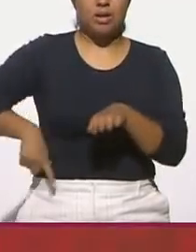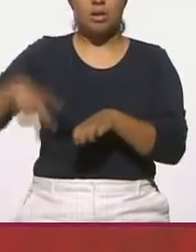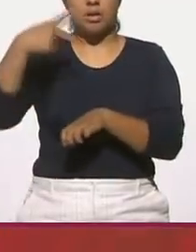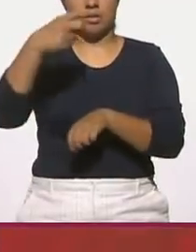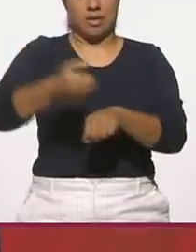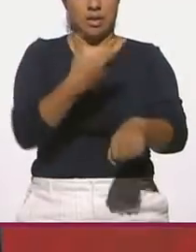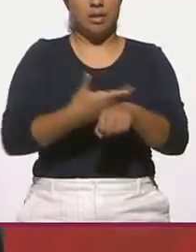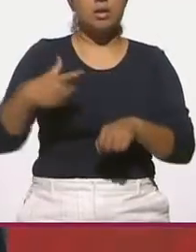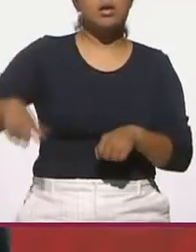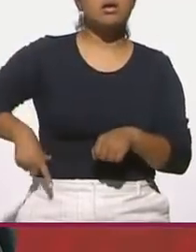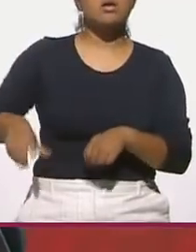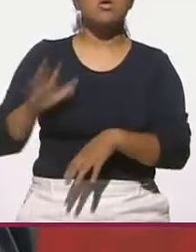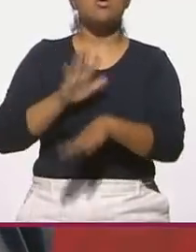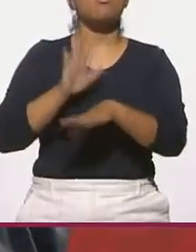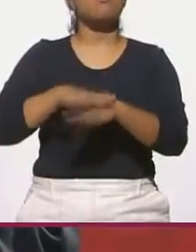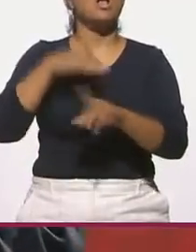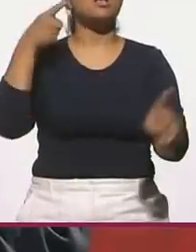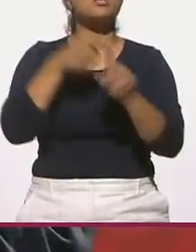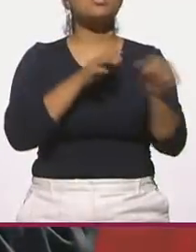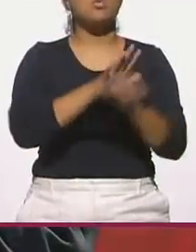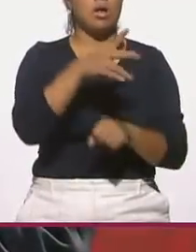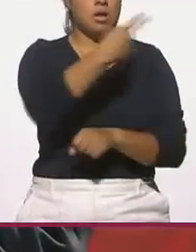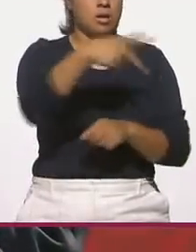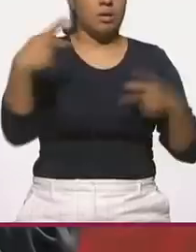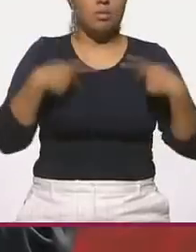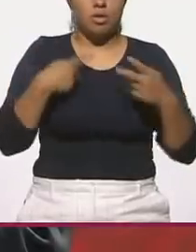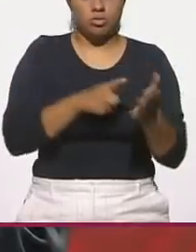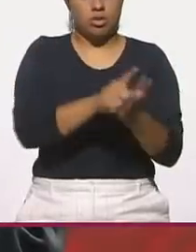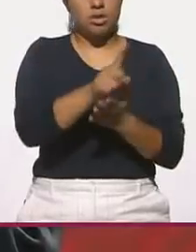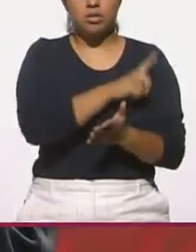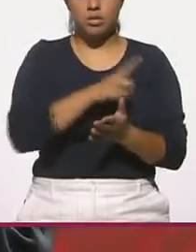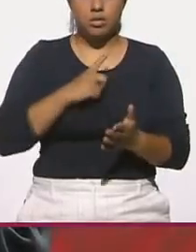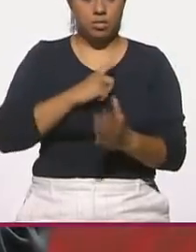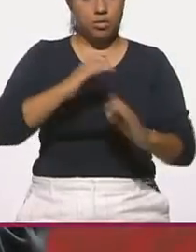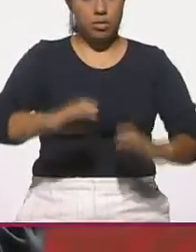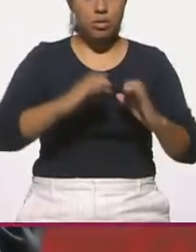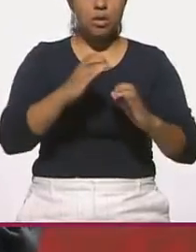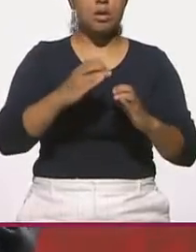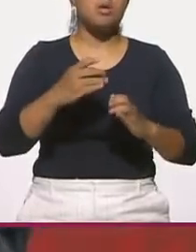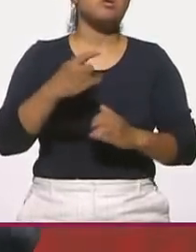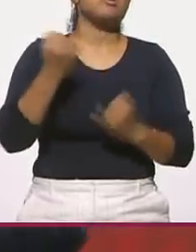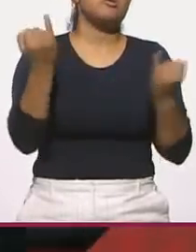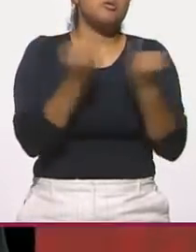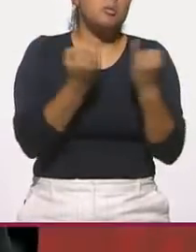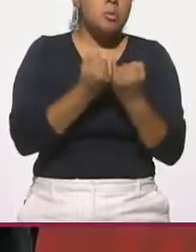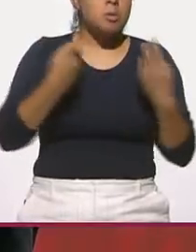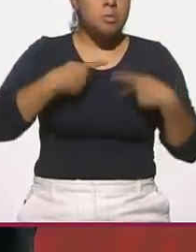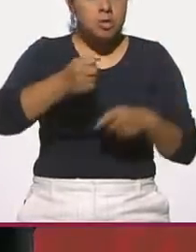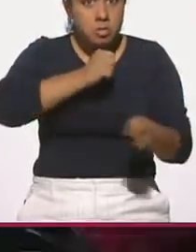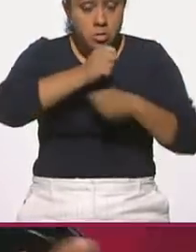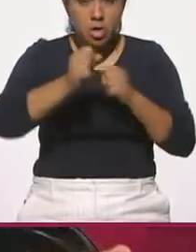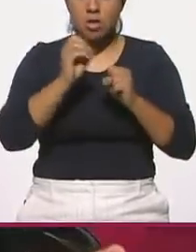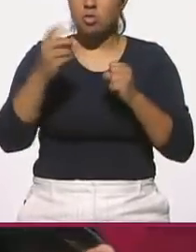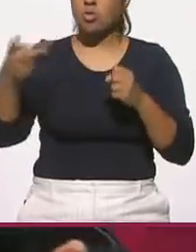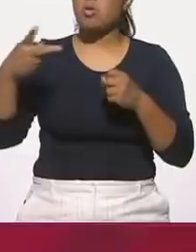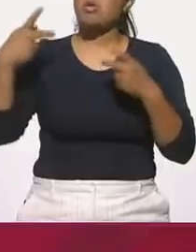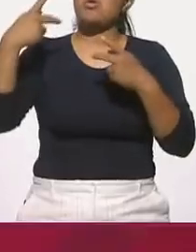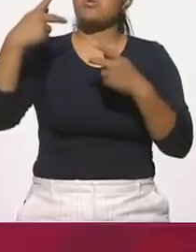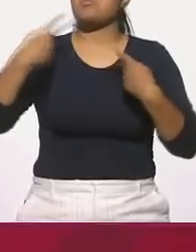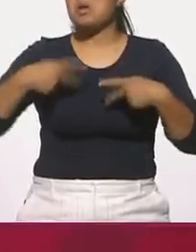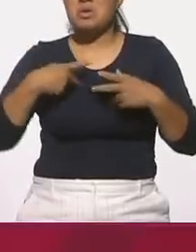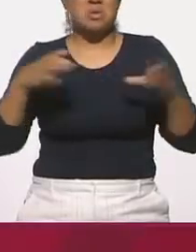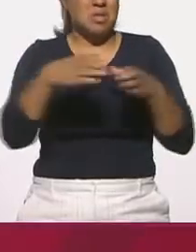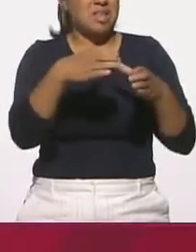Gobernación tiene el objetivo de defender los derechos humanos de los ciudadanos, de periodistas y de activistas también. La